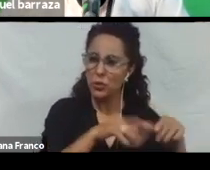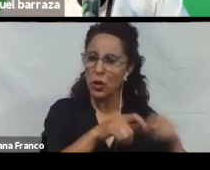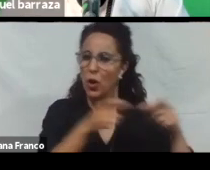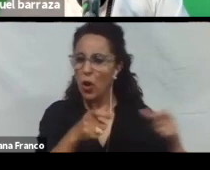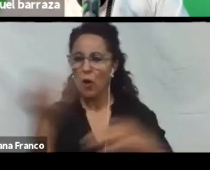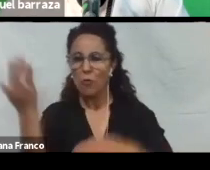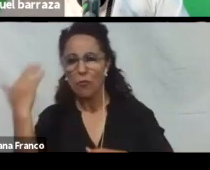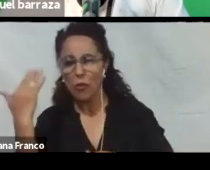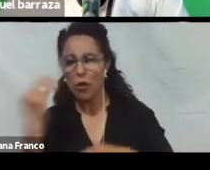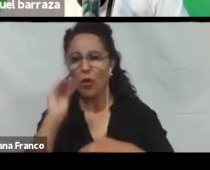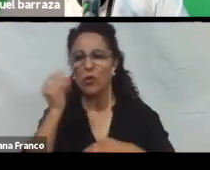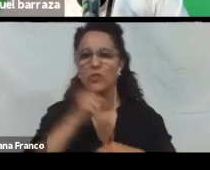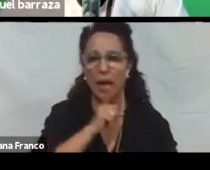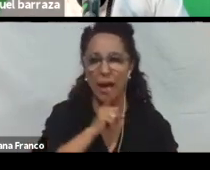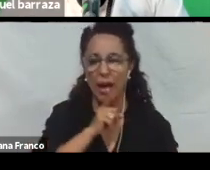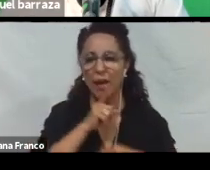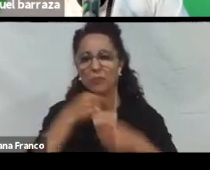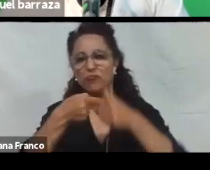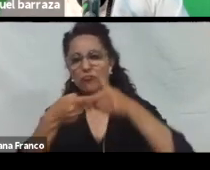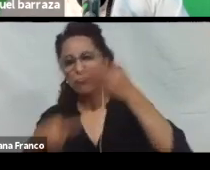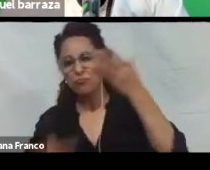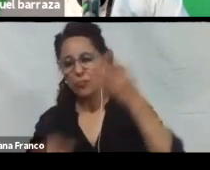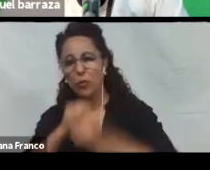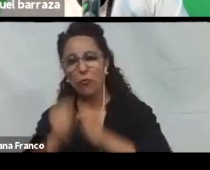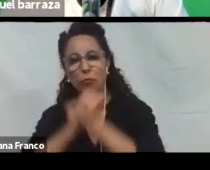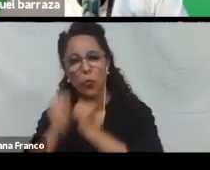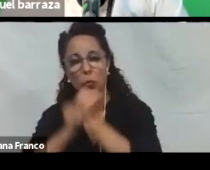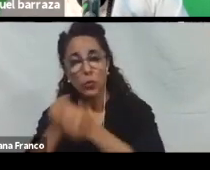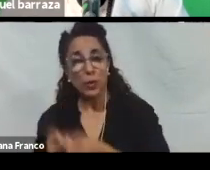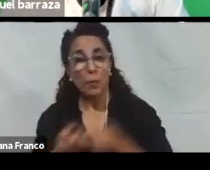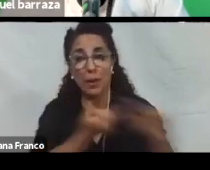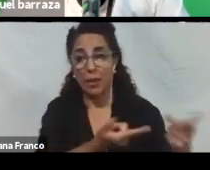Y un montón. De otras funciones. Para generar. Esos contenidos.